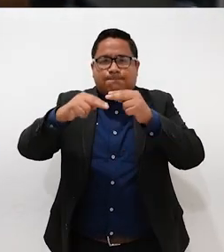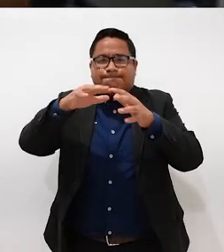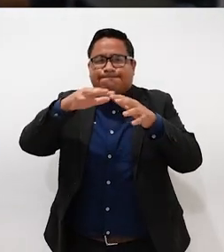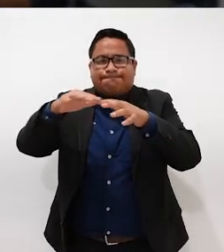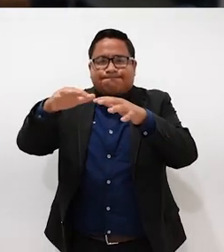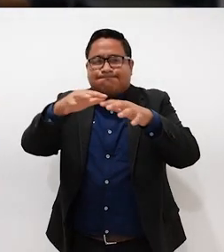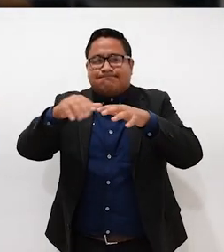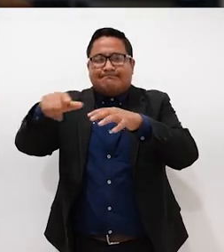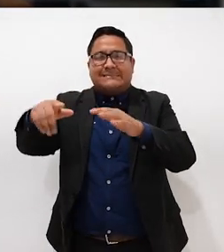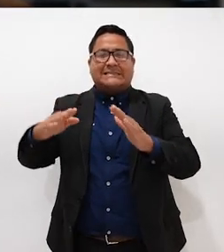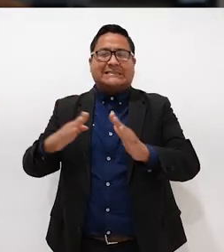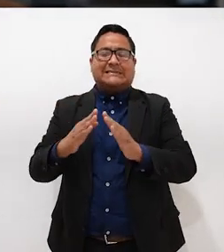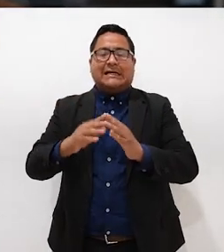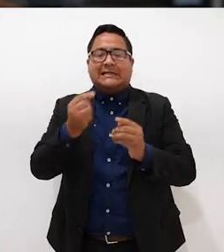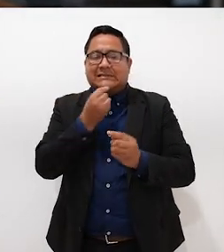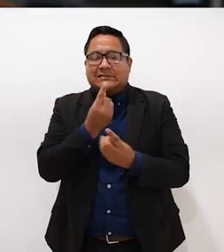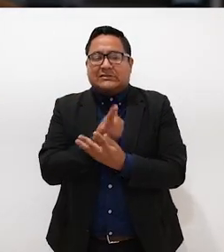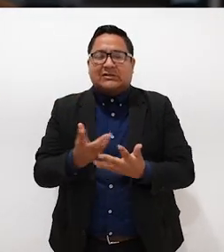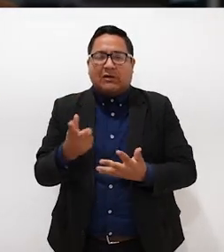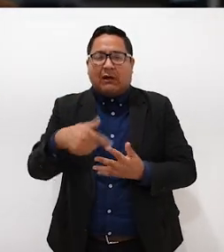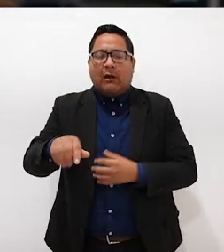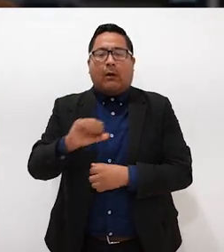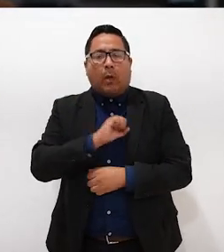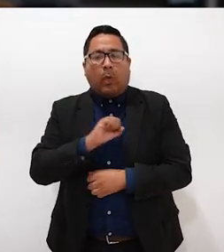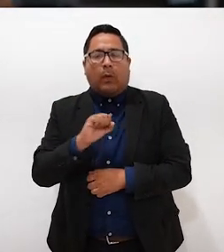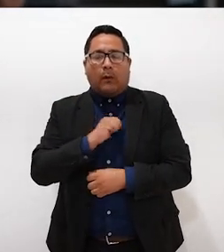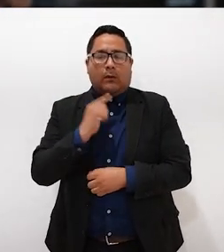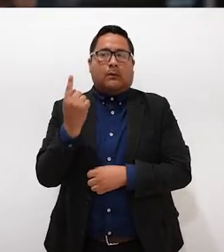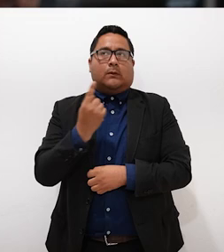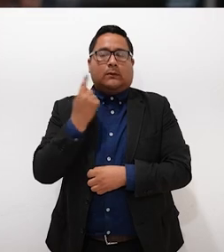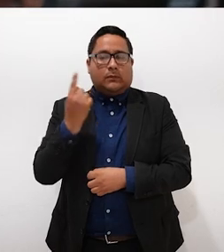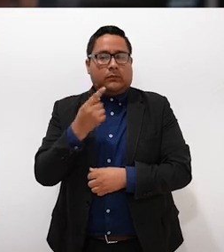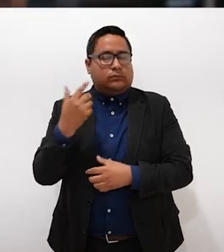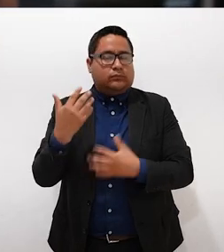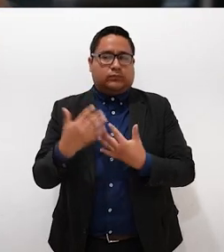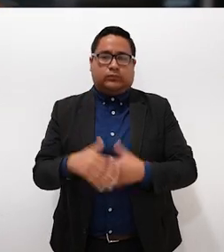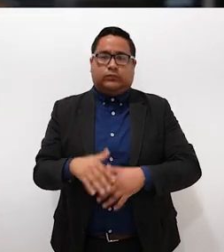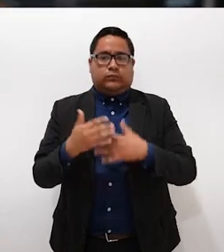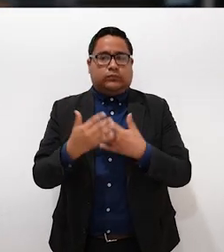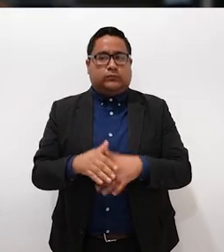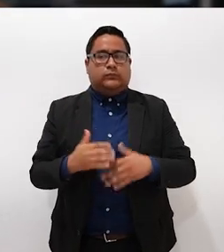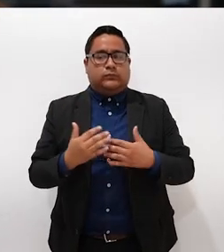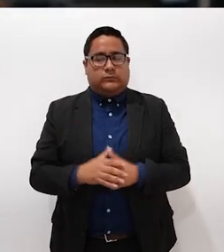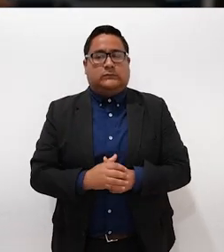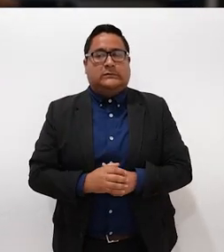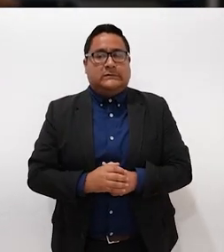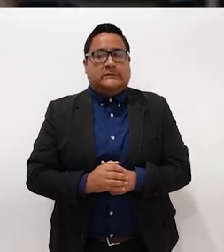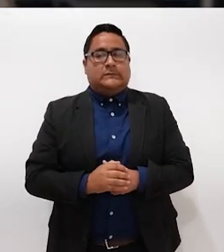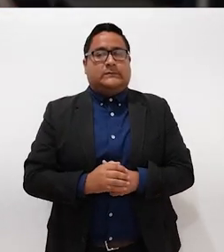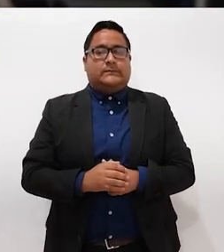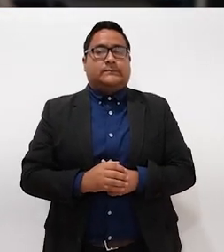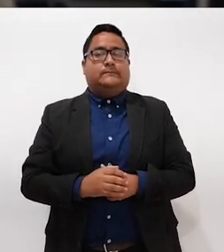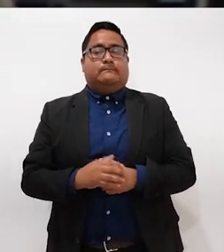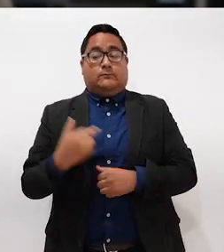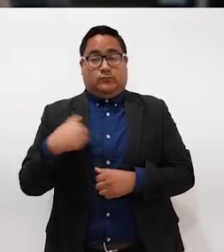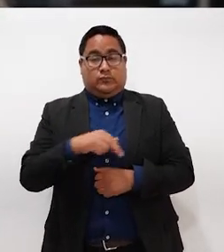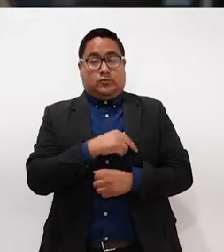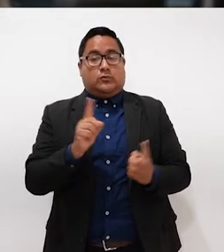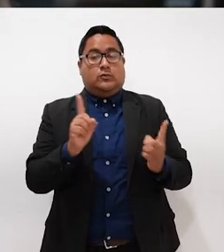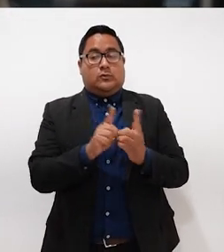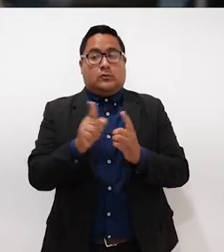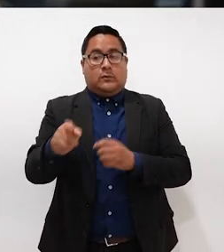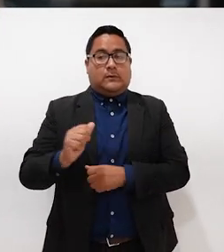casas y pues niños que han estado pasando esto, la quema de los humes sintiéndose mal, tuvimos un